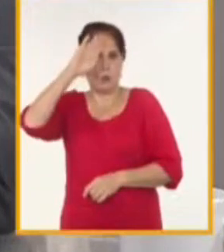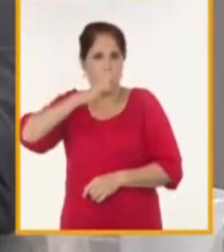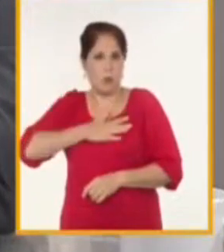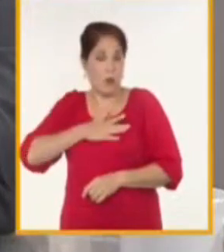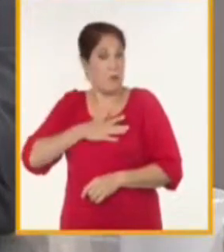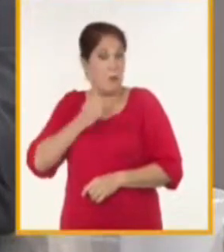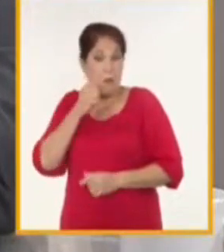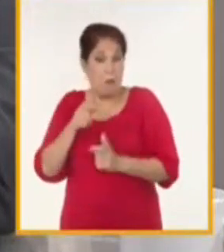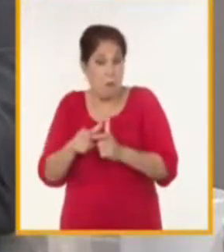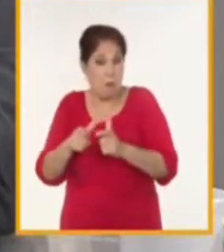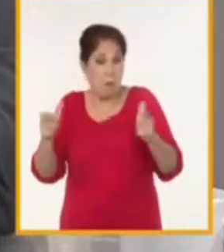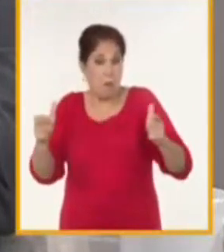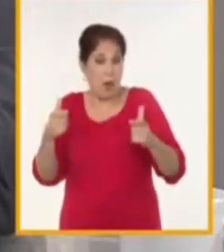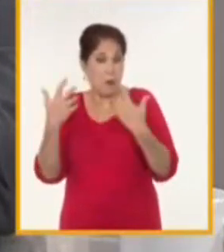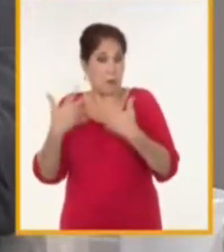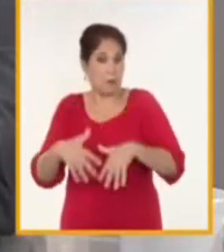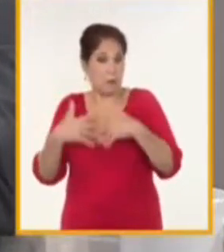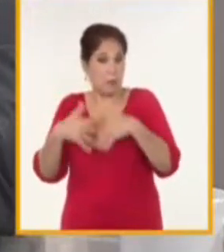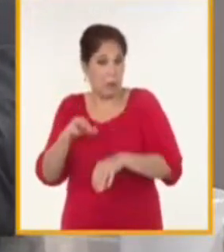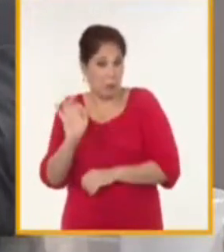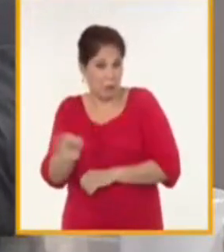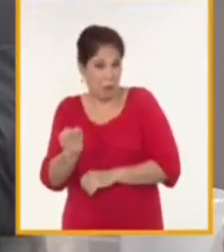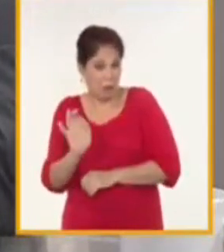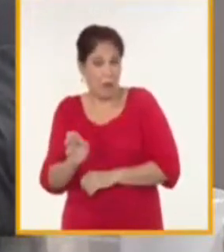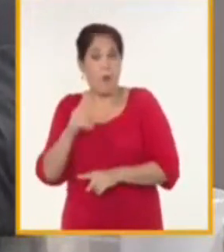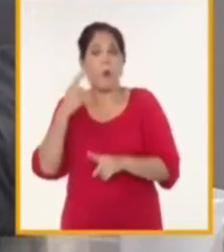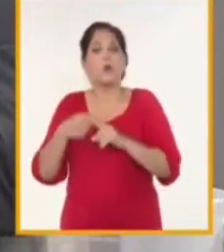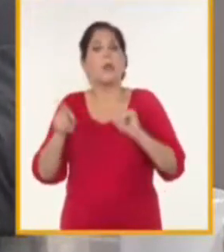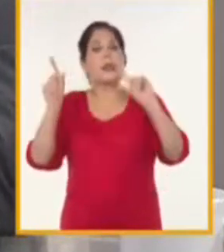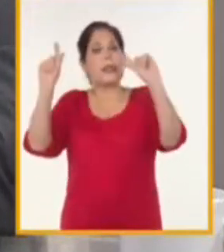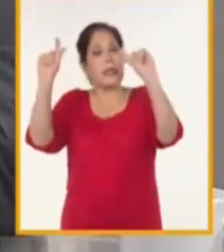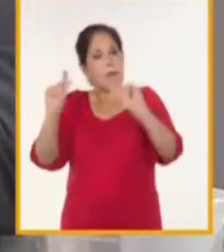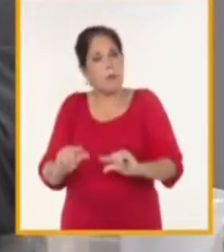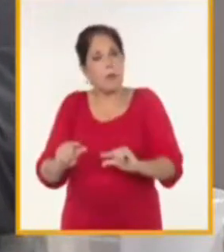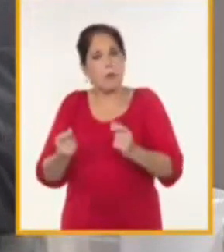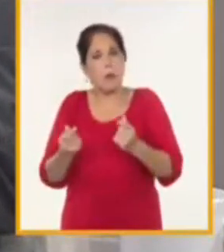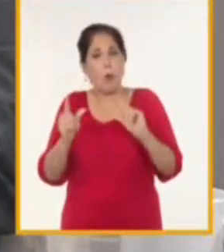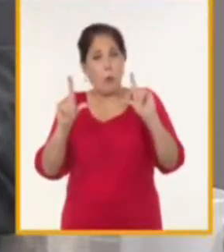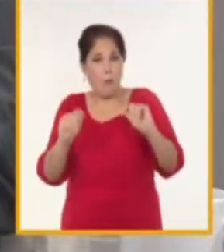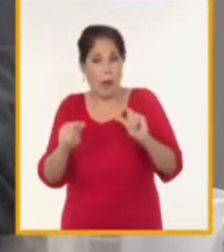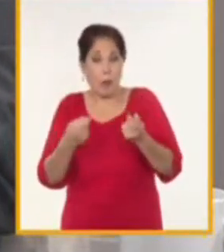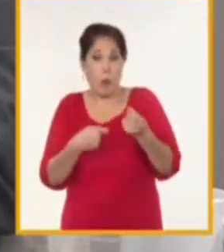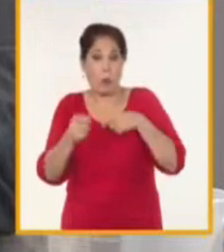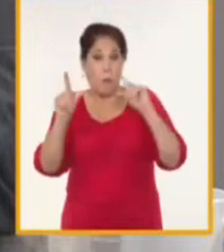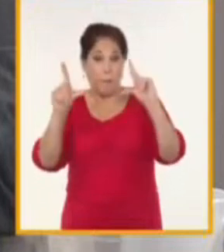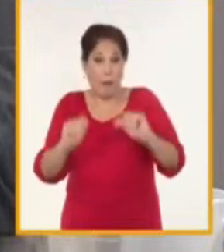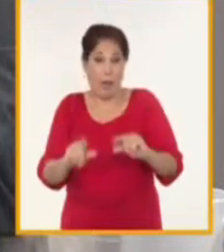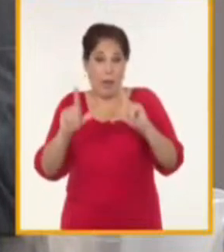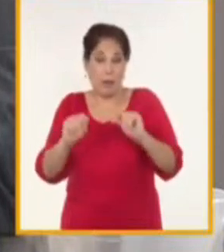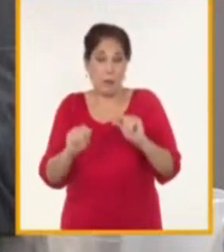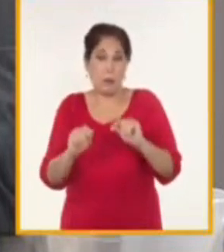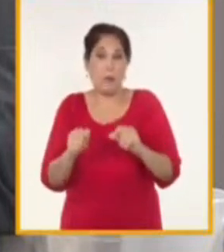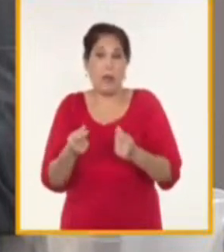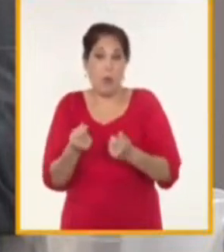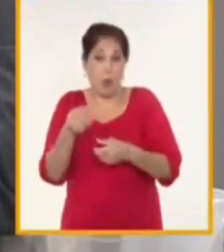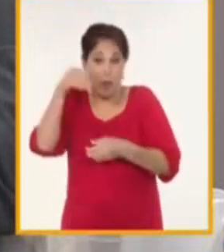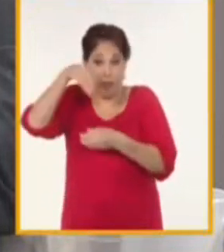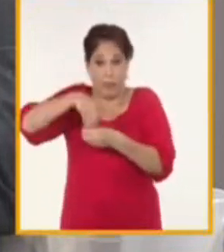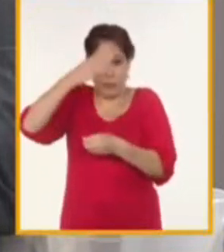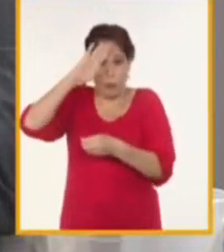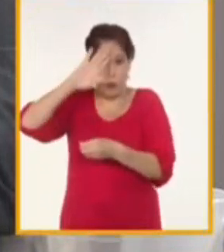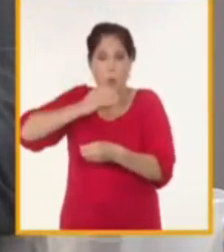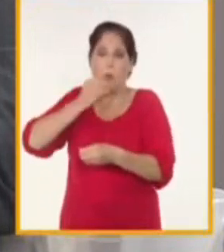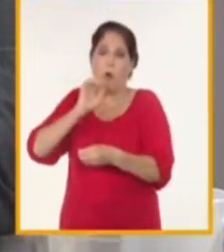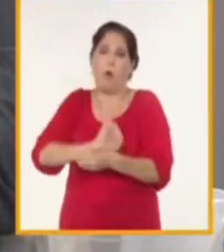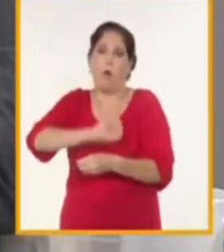este incremento de su nivel de producción y la disminución de los costos articulados todos con la economía interna puedan